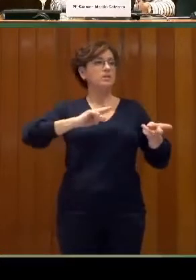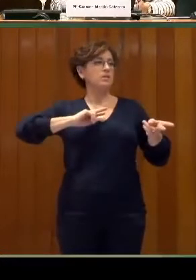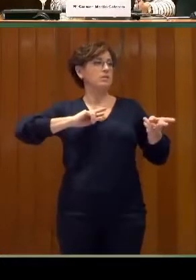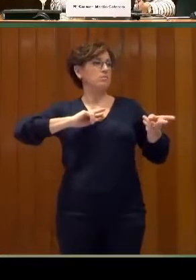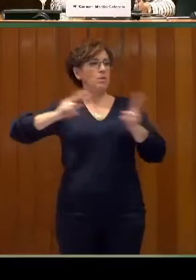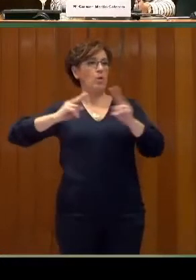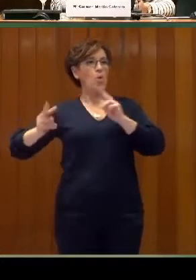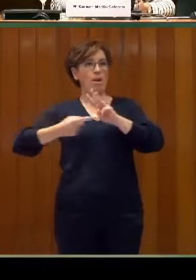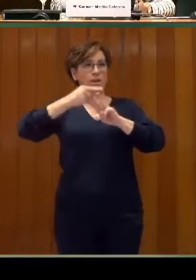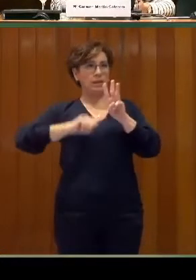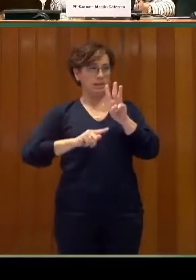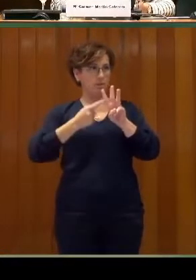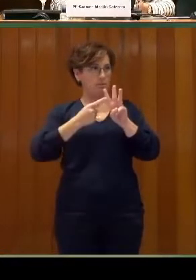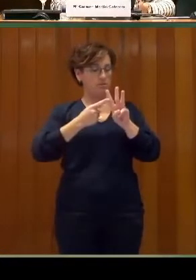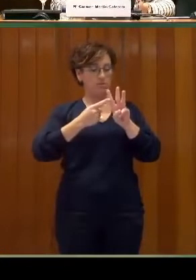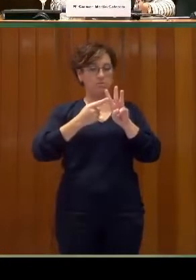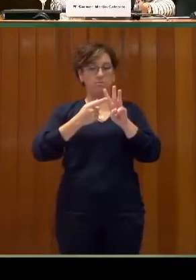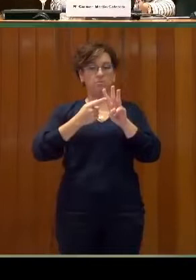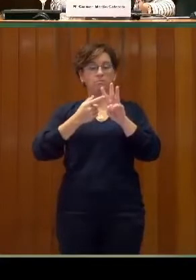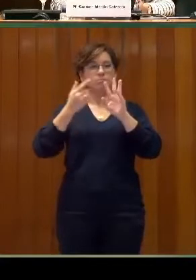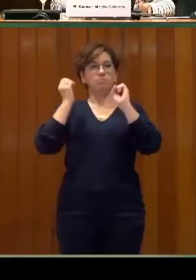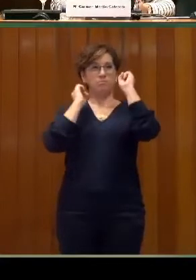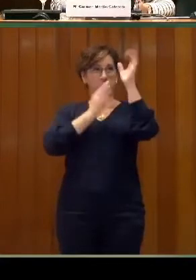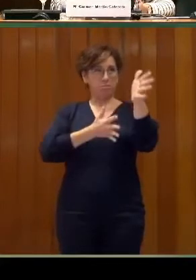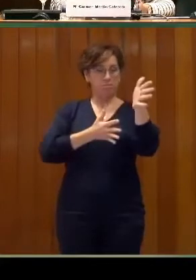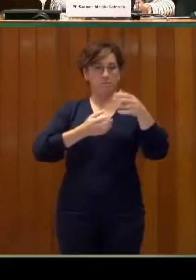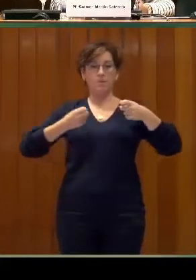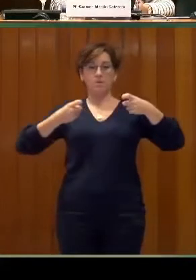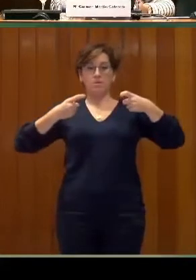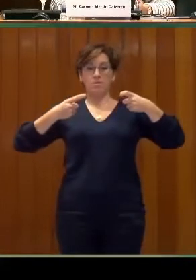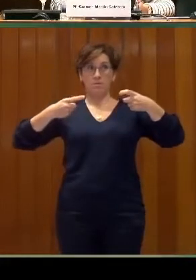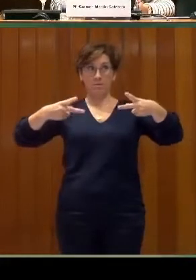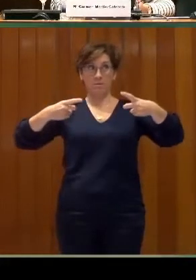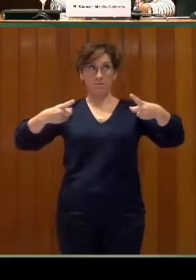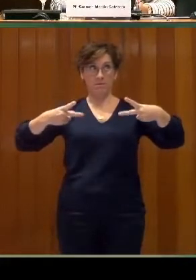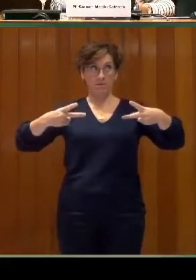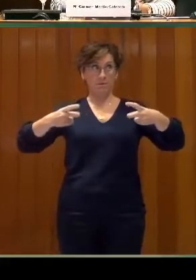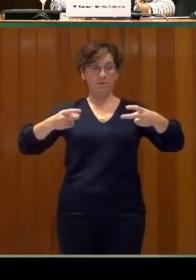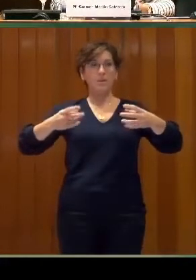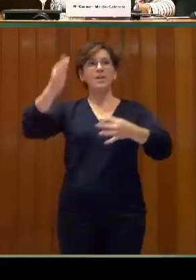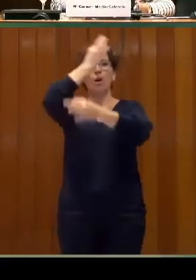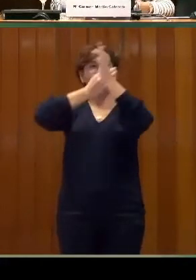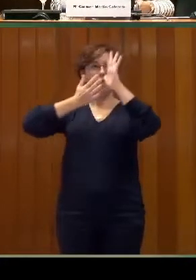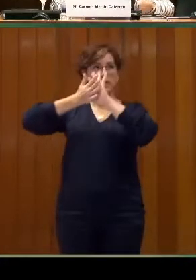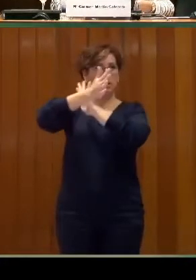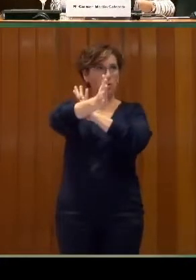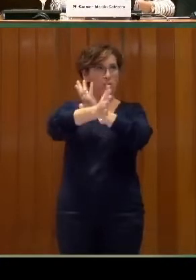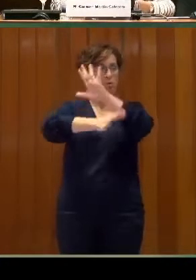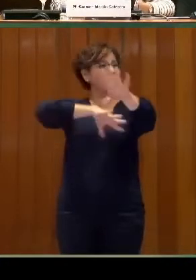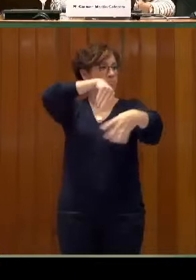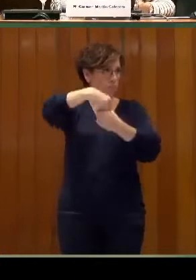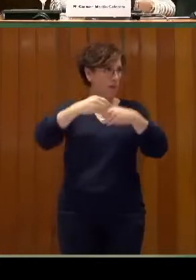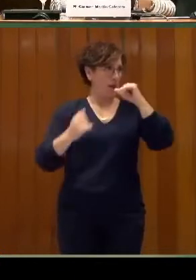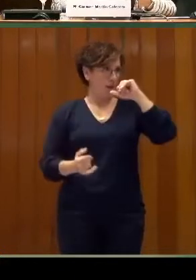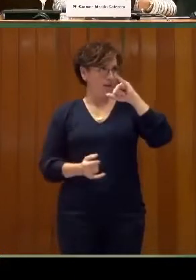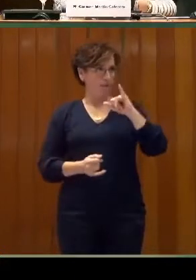lengua de signos, subtítulos para sordos y audiodescripción. Y